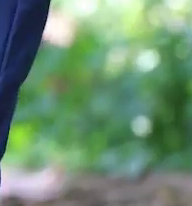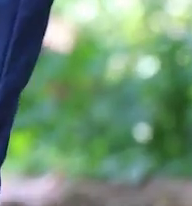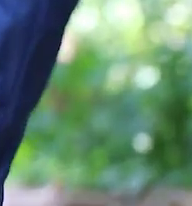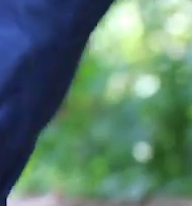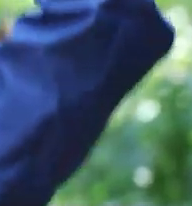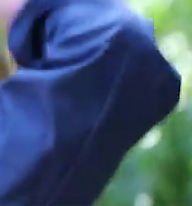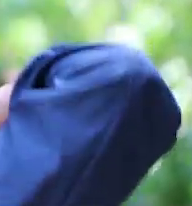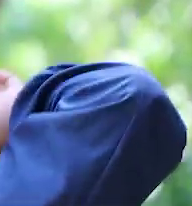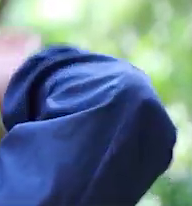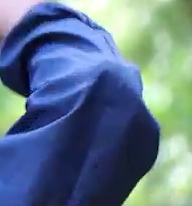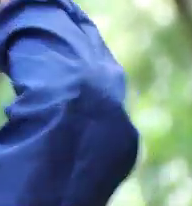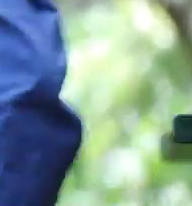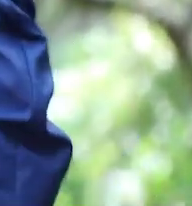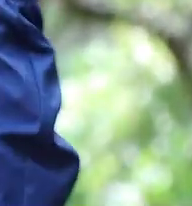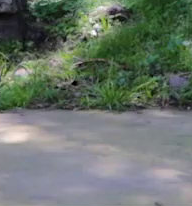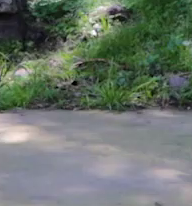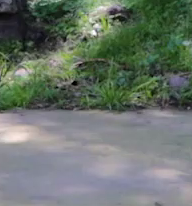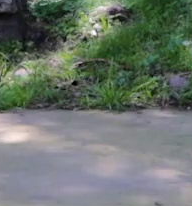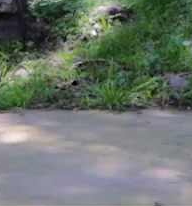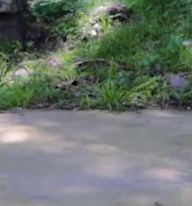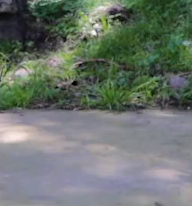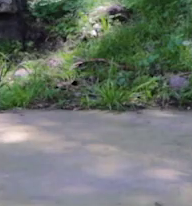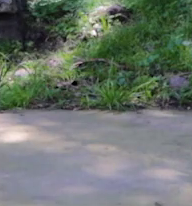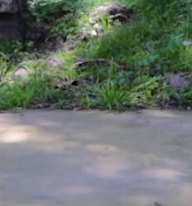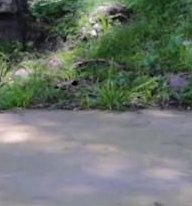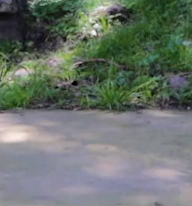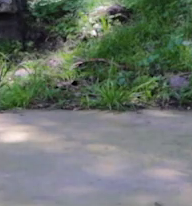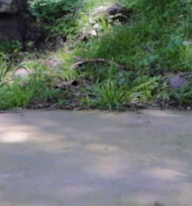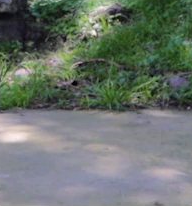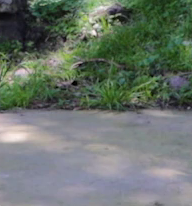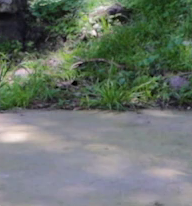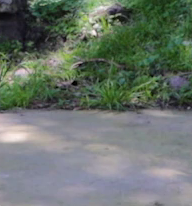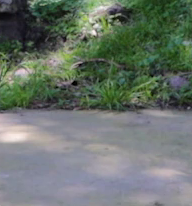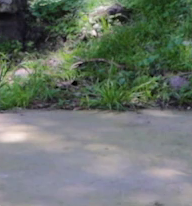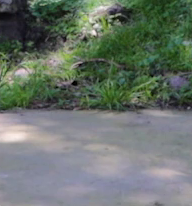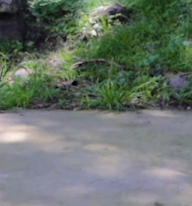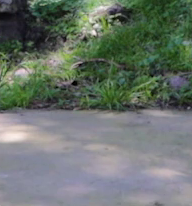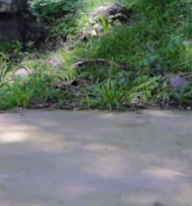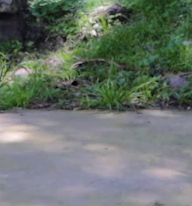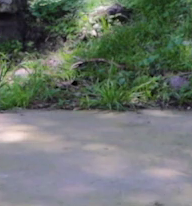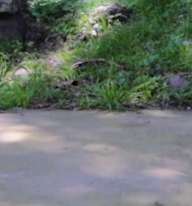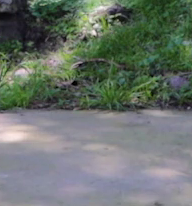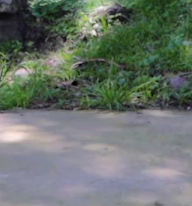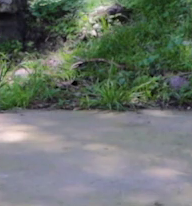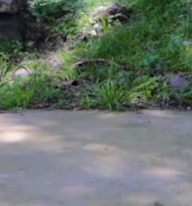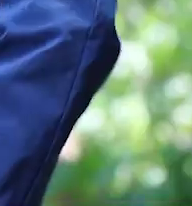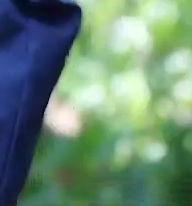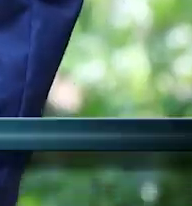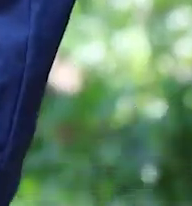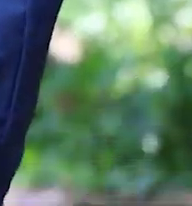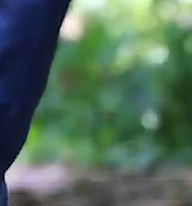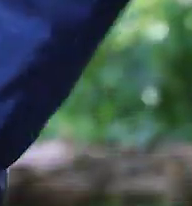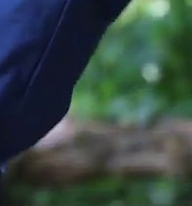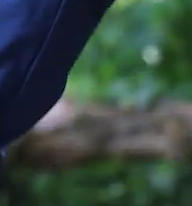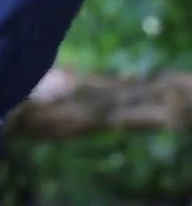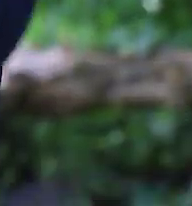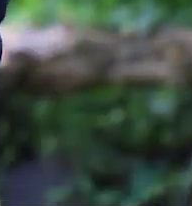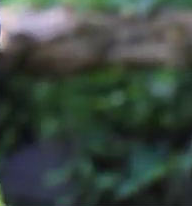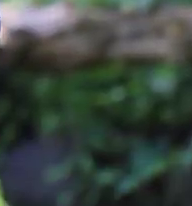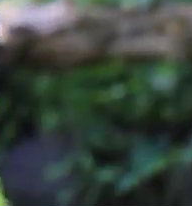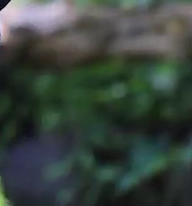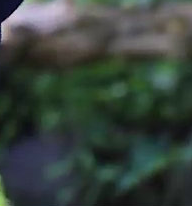Flexión, extendó. Con fuerza, con fuerza. Bien, Jair. Muy bien. Con fuerza. Uno más. Bien.